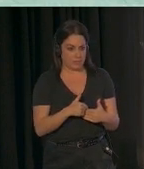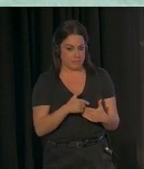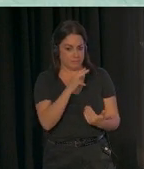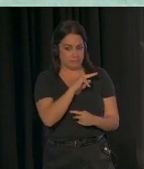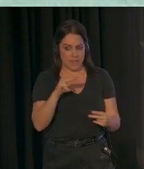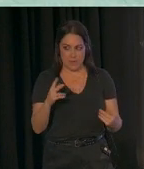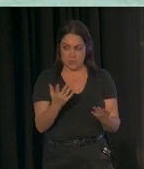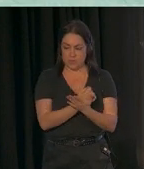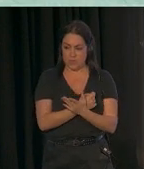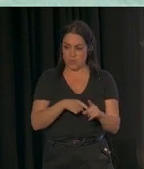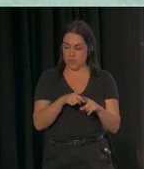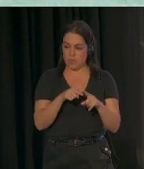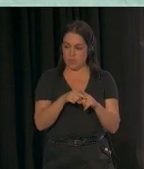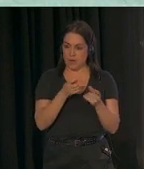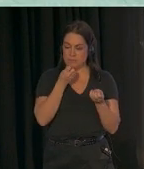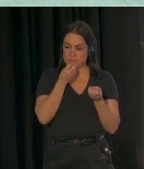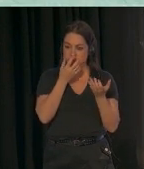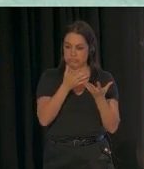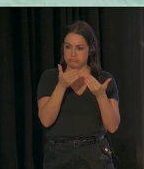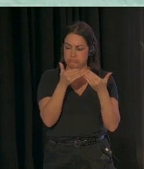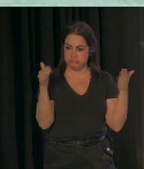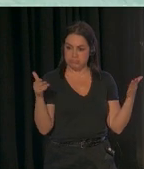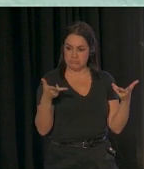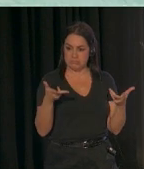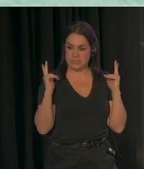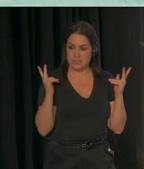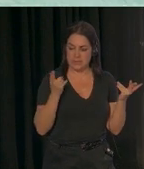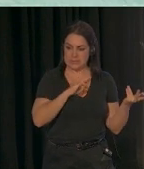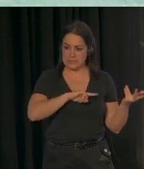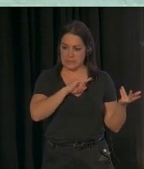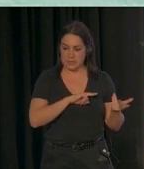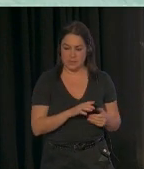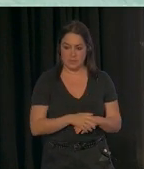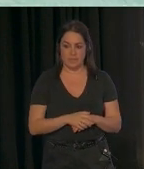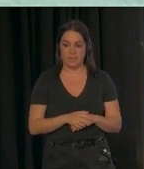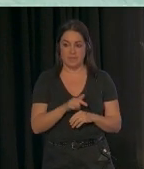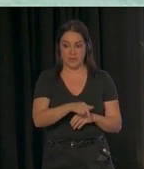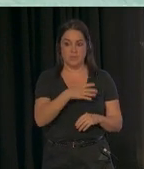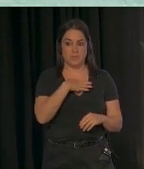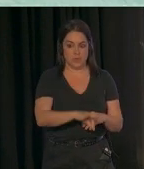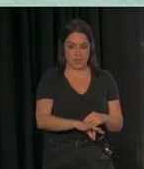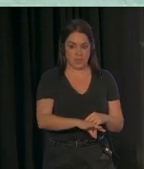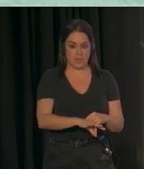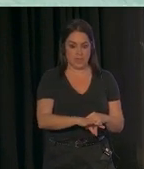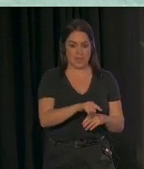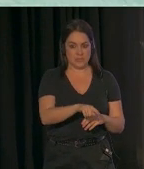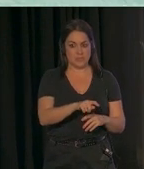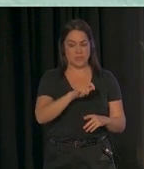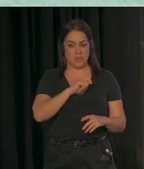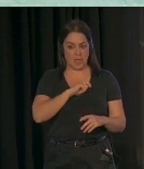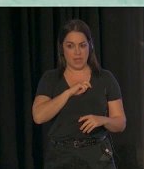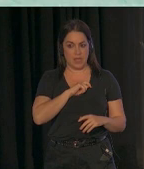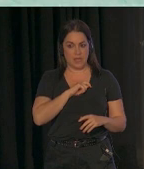que podían hablar de una forma muy abierta con respecto a lo que estaban experimentando y que estaban sintiendo. Y es posible que esto realmente marcaba la